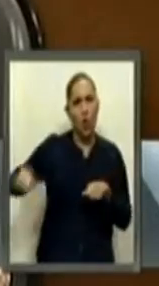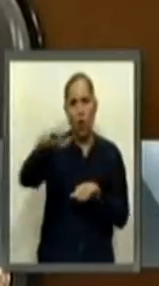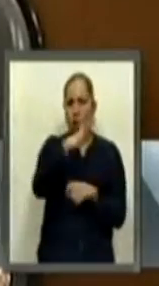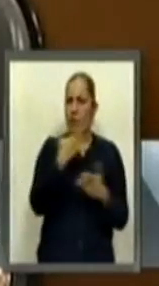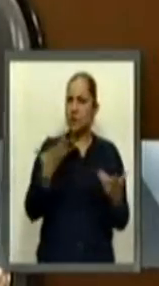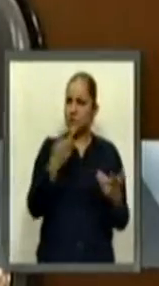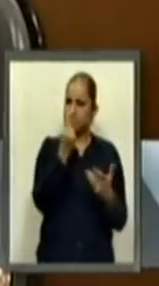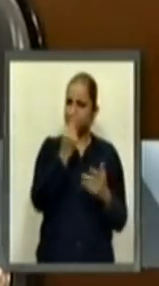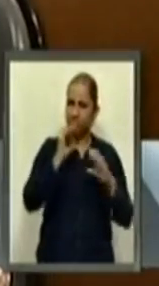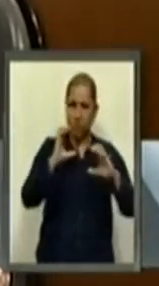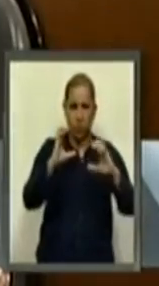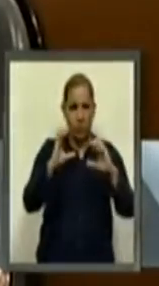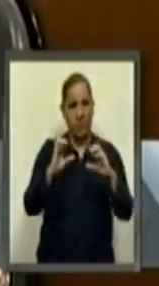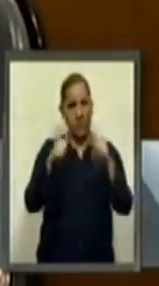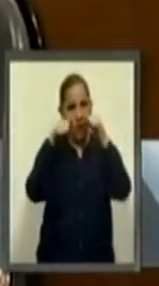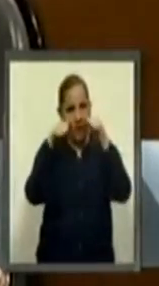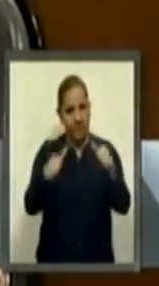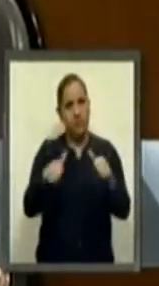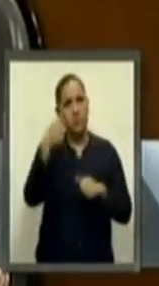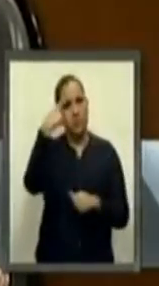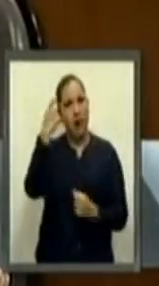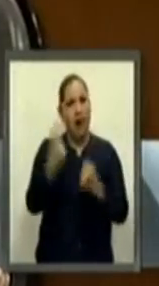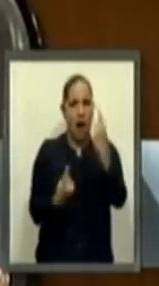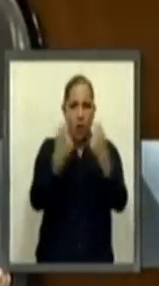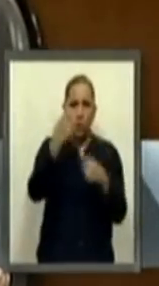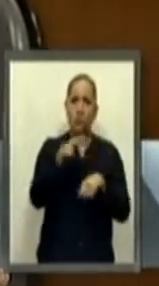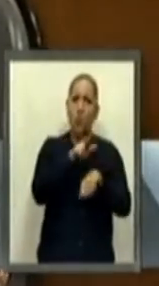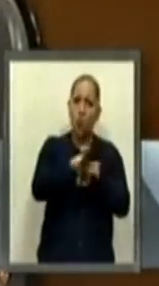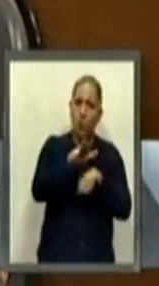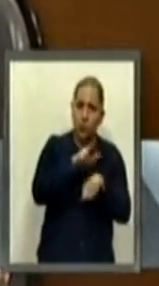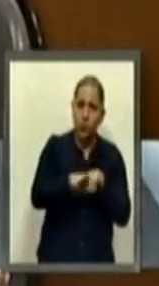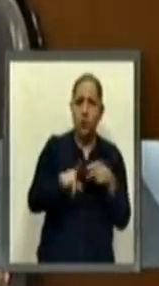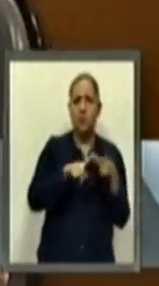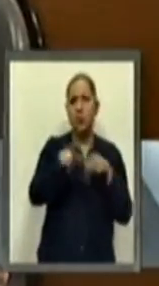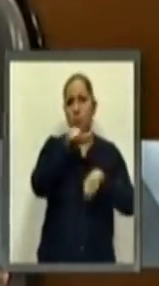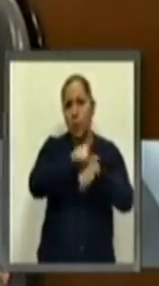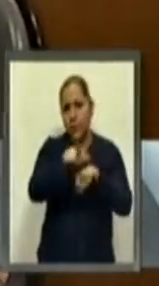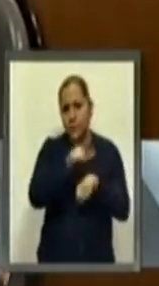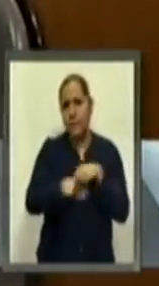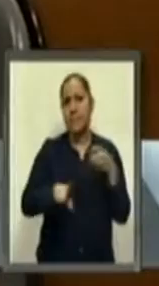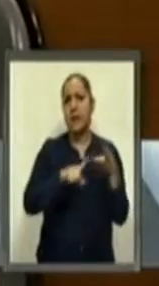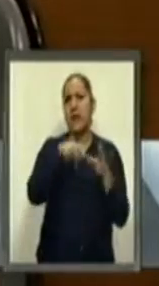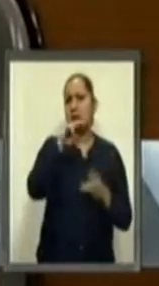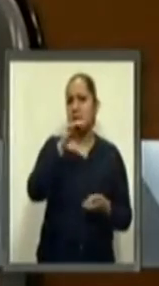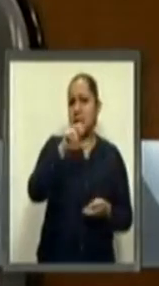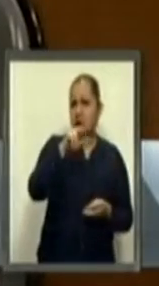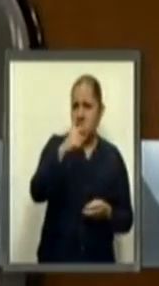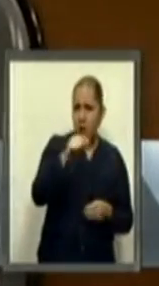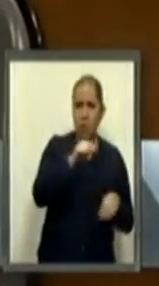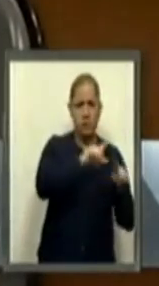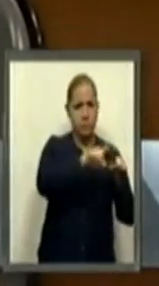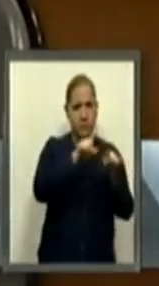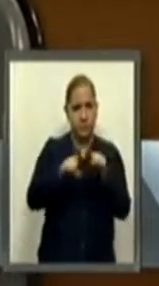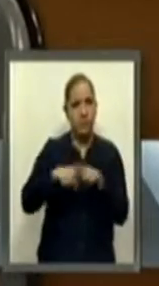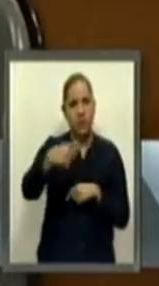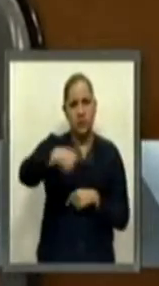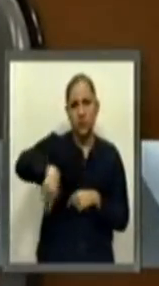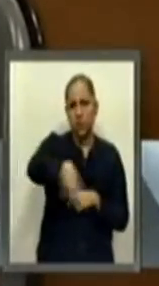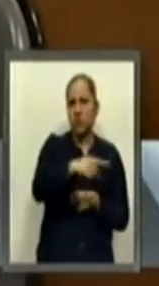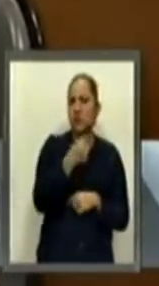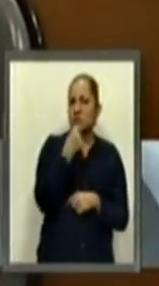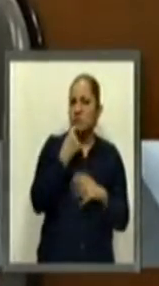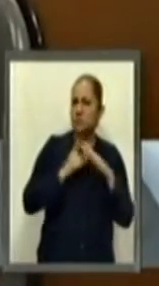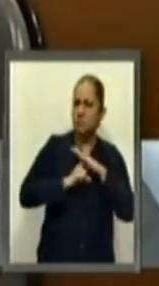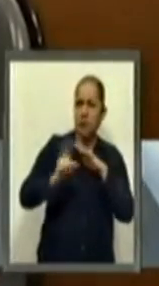tránsito de niños hondureños, guatemaltecos, nicaragüenses, muy, muy serio. El flujo es muy alto